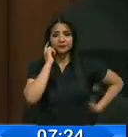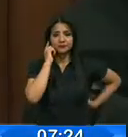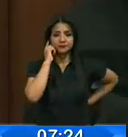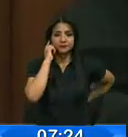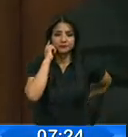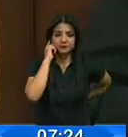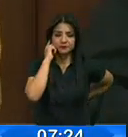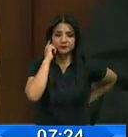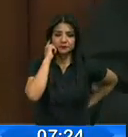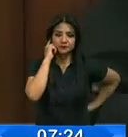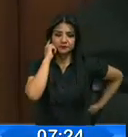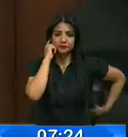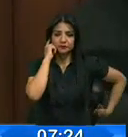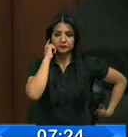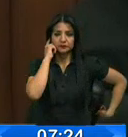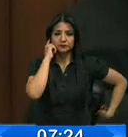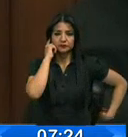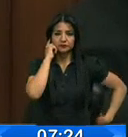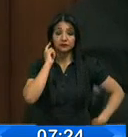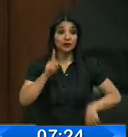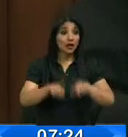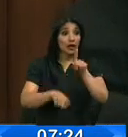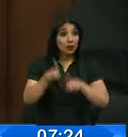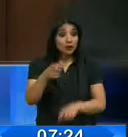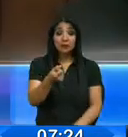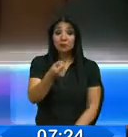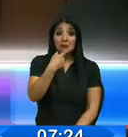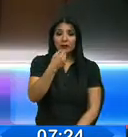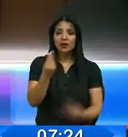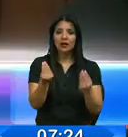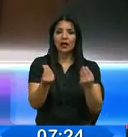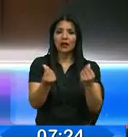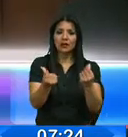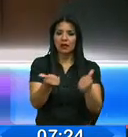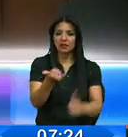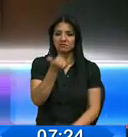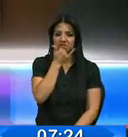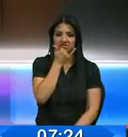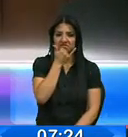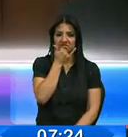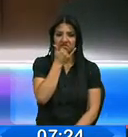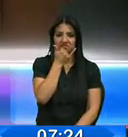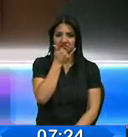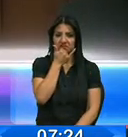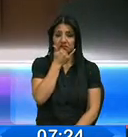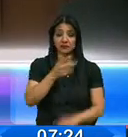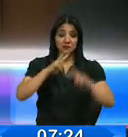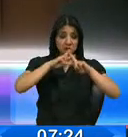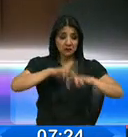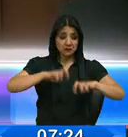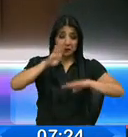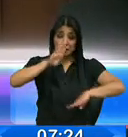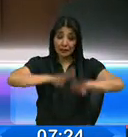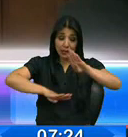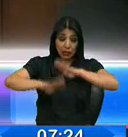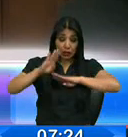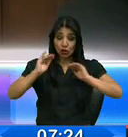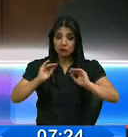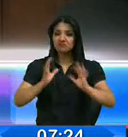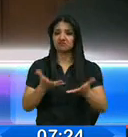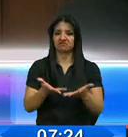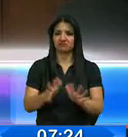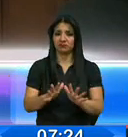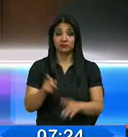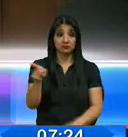Los medicamentos son de mala calidad. La mayor cantidad no tienen estudios de bioequivalencia. Eso fue y ha sido